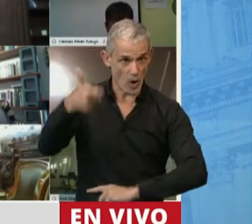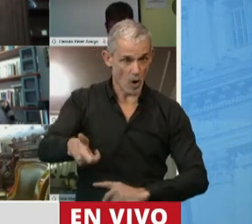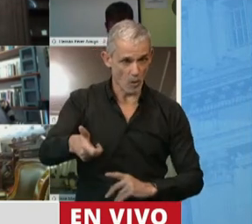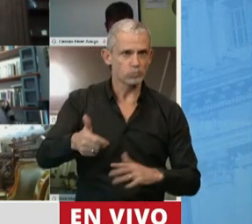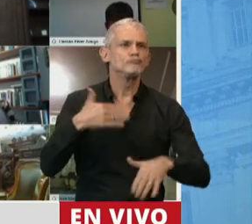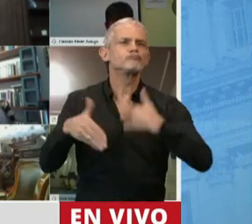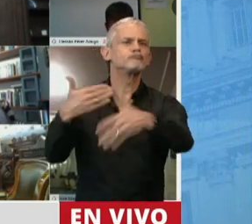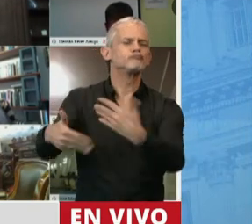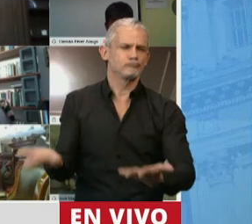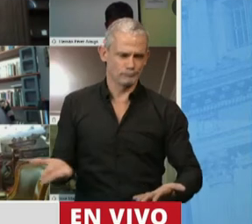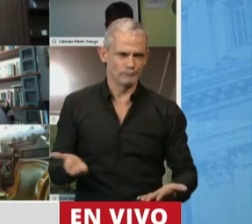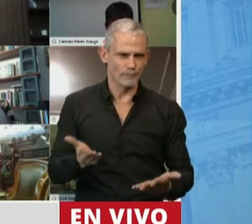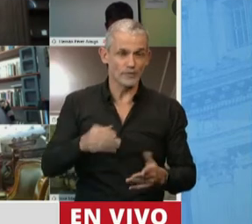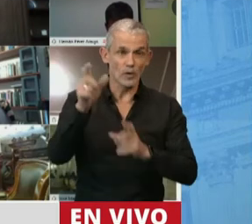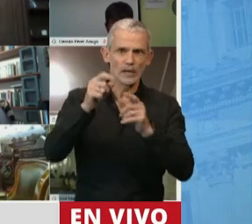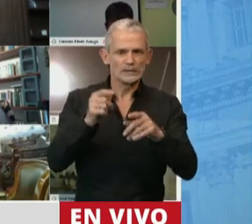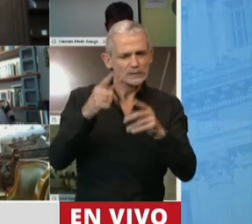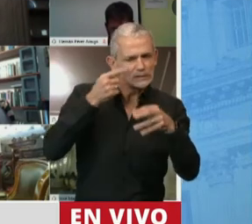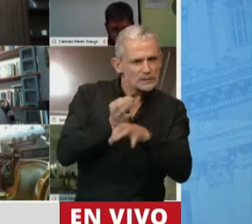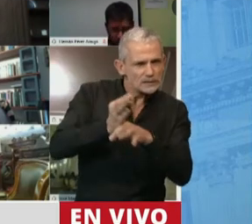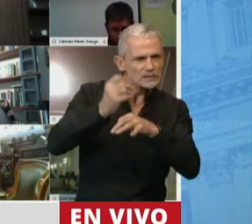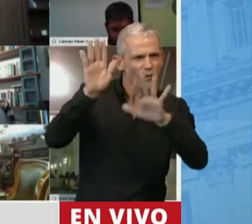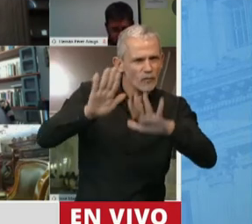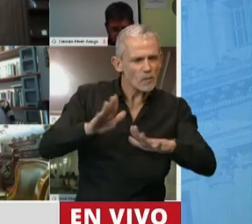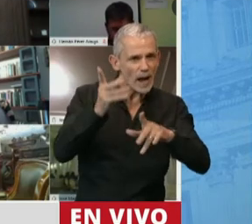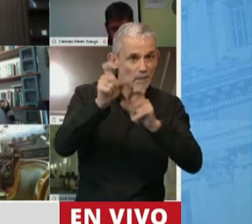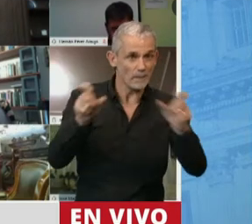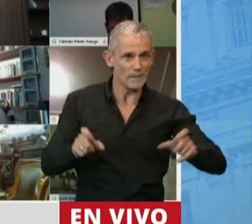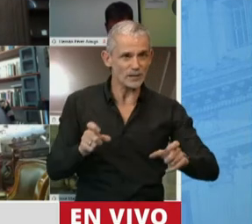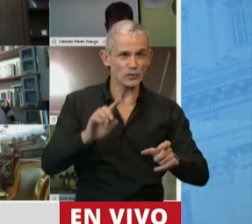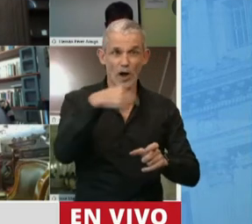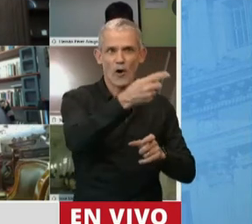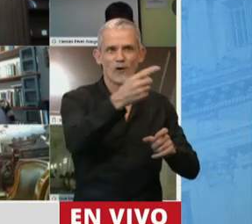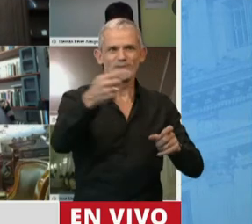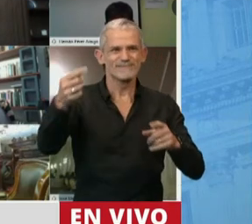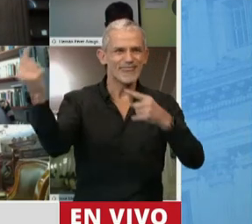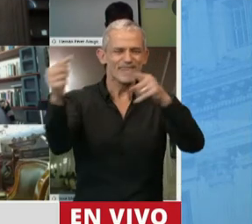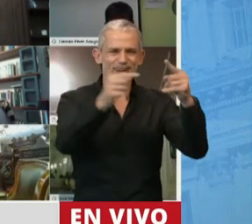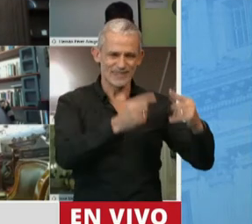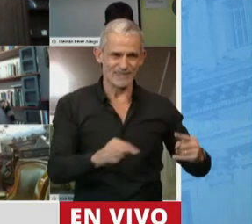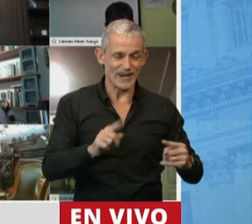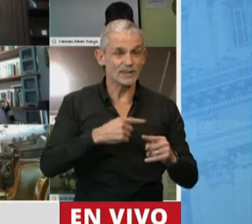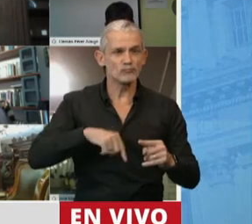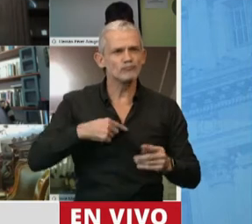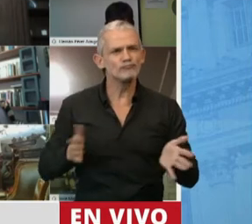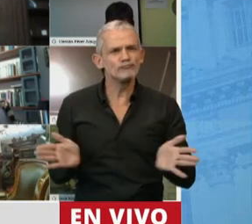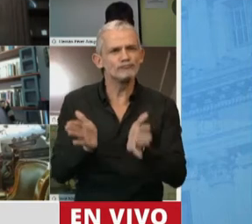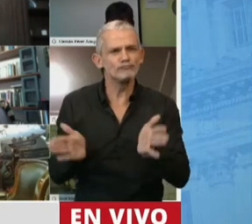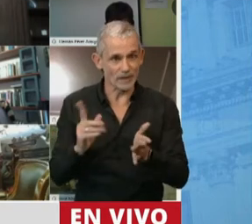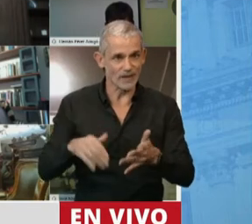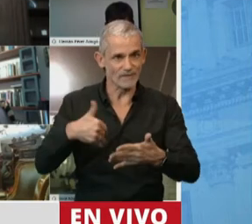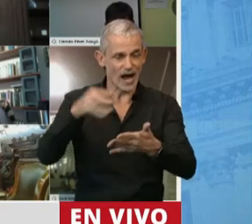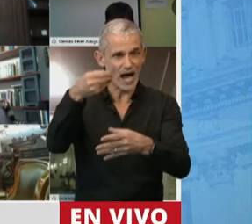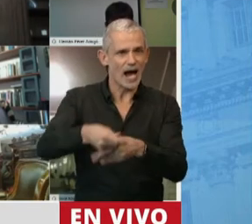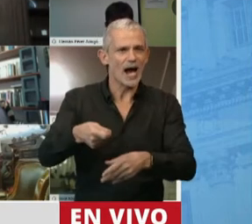Tenemos que desarrollar este recurso humano que no se compara con otros sectores de la economía y por eso es que propiciamos y vamos a